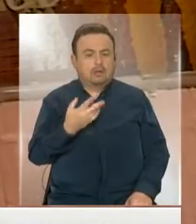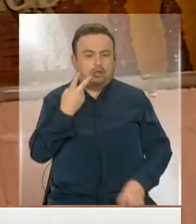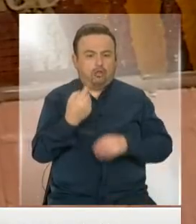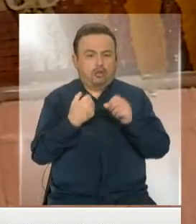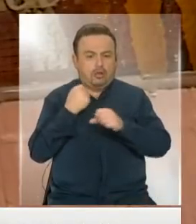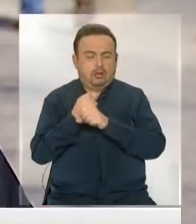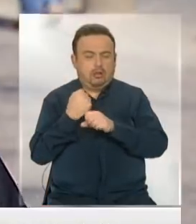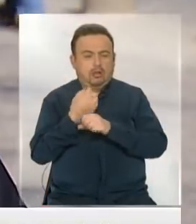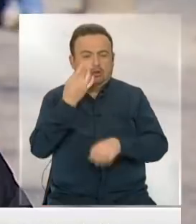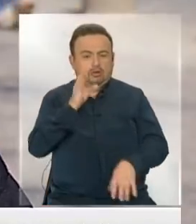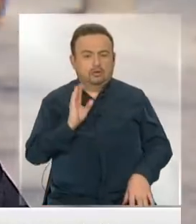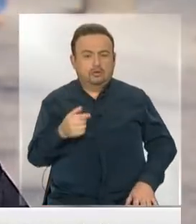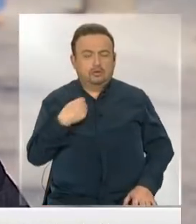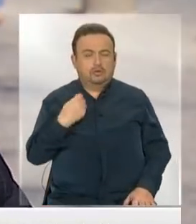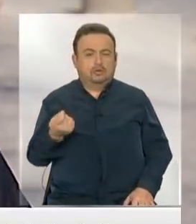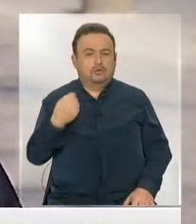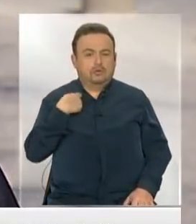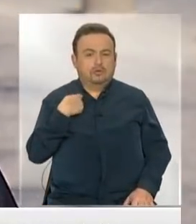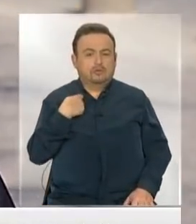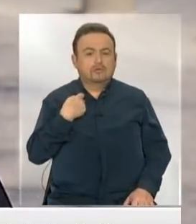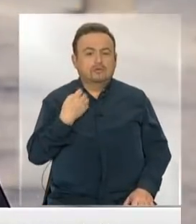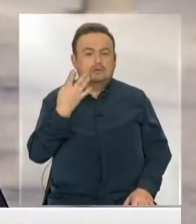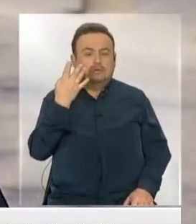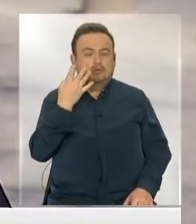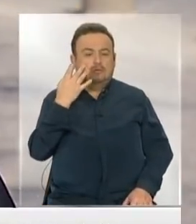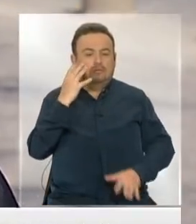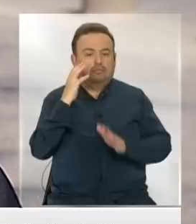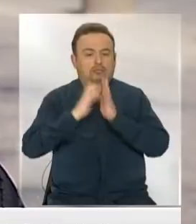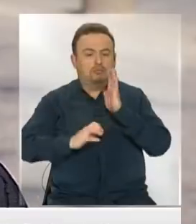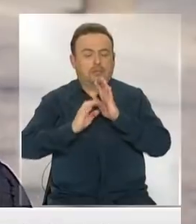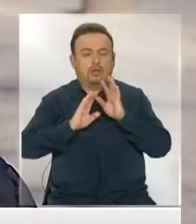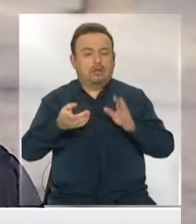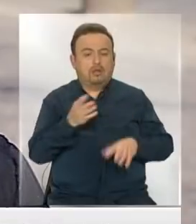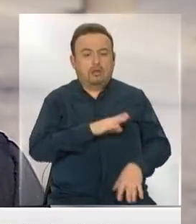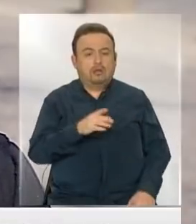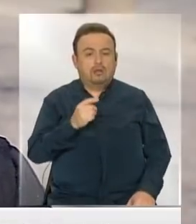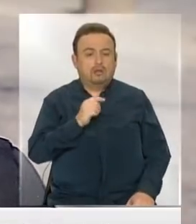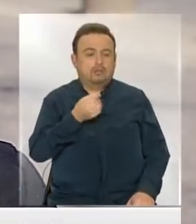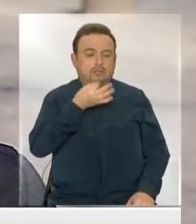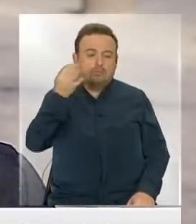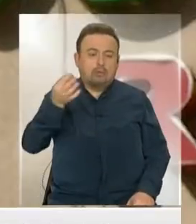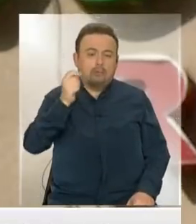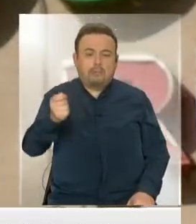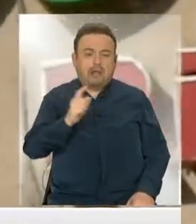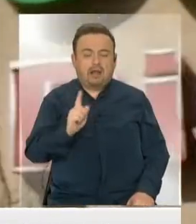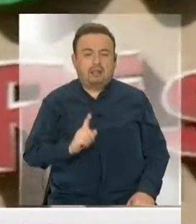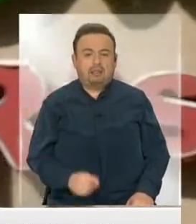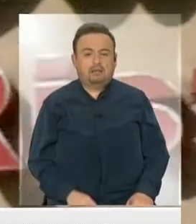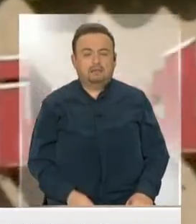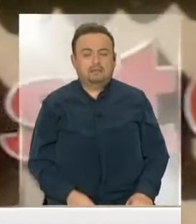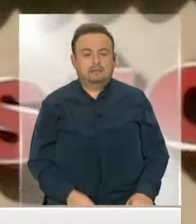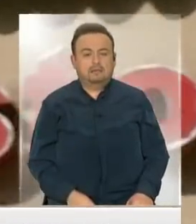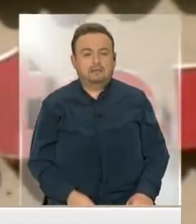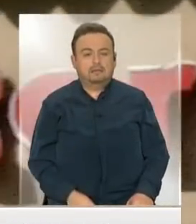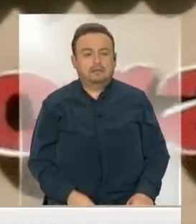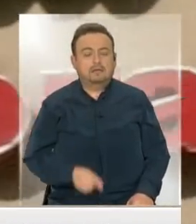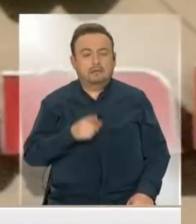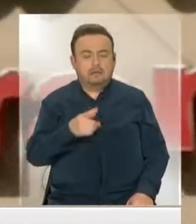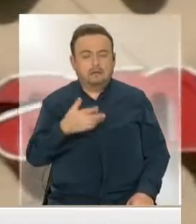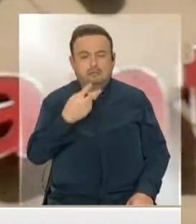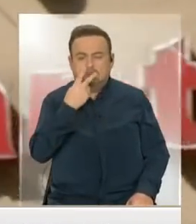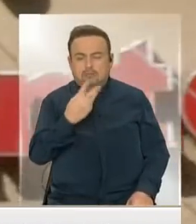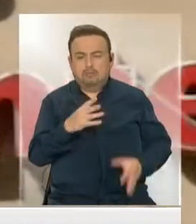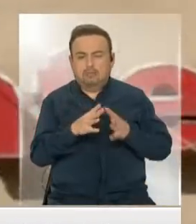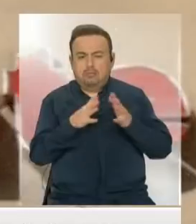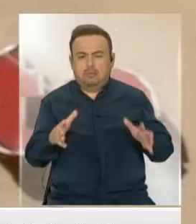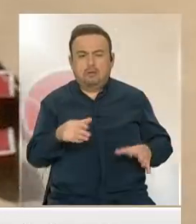trabajados solamente me pagaron cuatro cotizaciones, el resto solamente fueron declaradas y no pagos. Sí, he encontrado muchas,